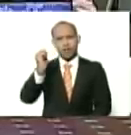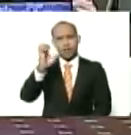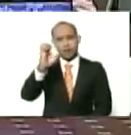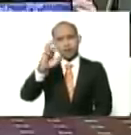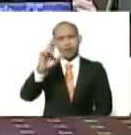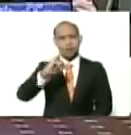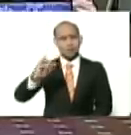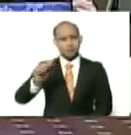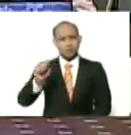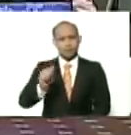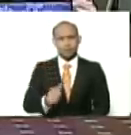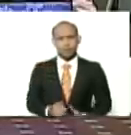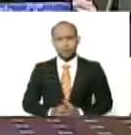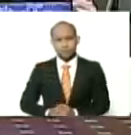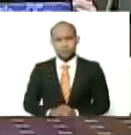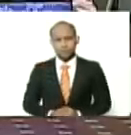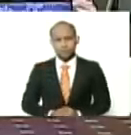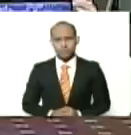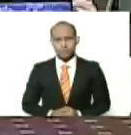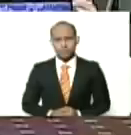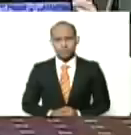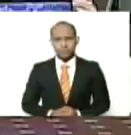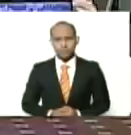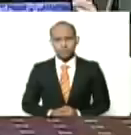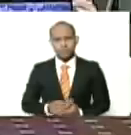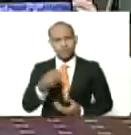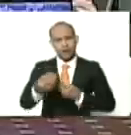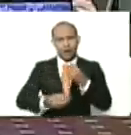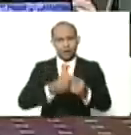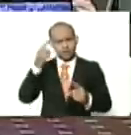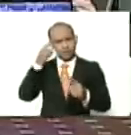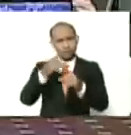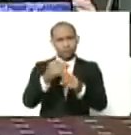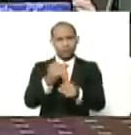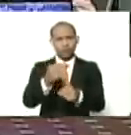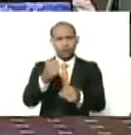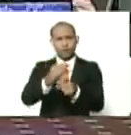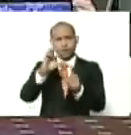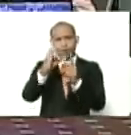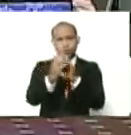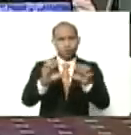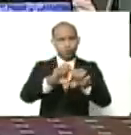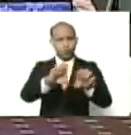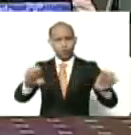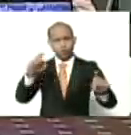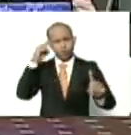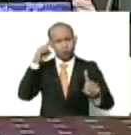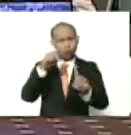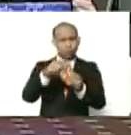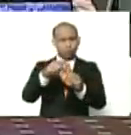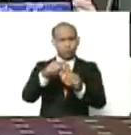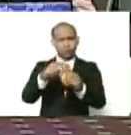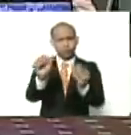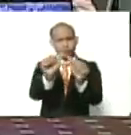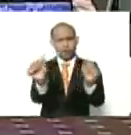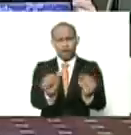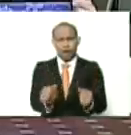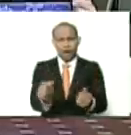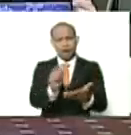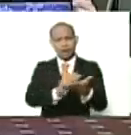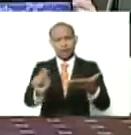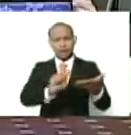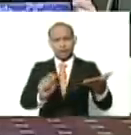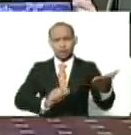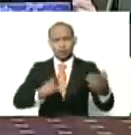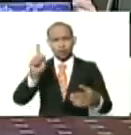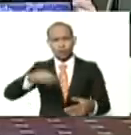redescubrirla, hay que hacer un trabajo desde la cultura, desde la educación, desde las artes, desde la escritura,